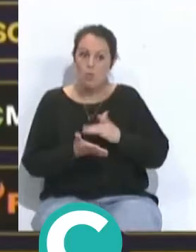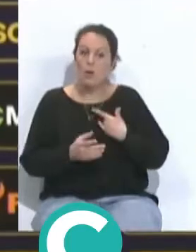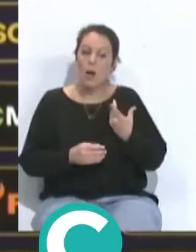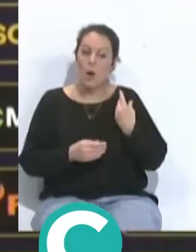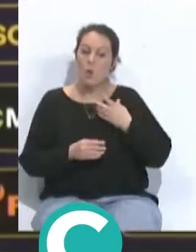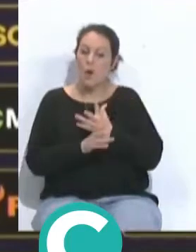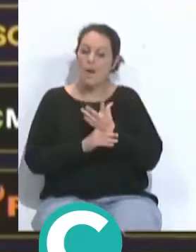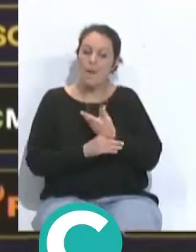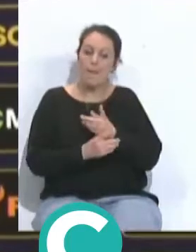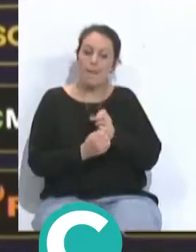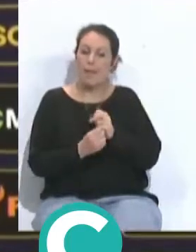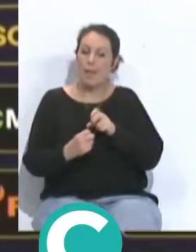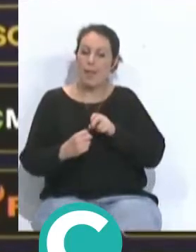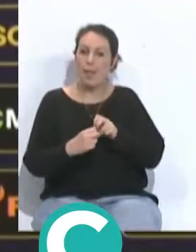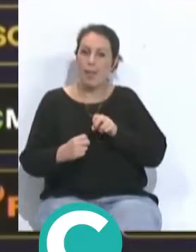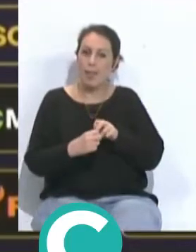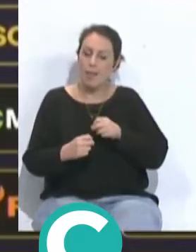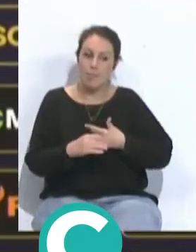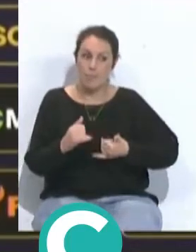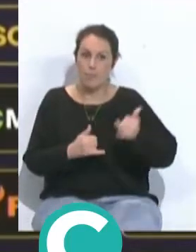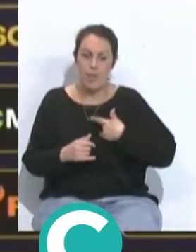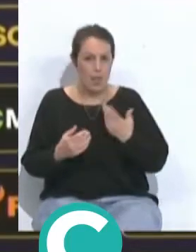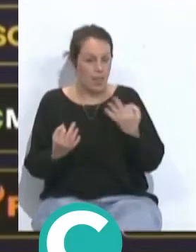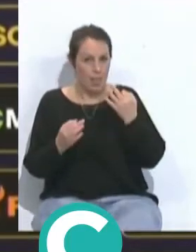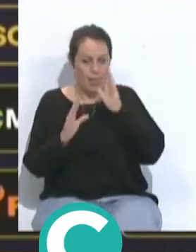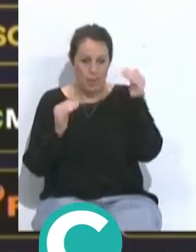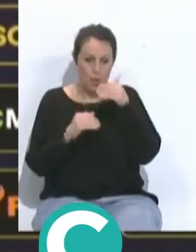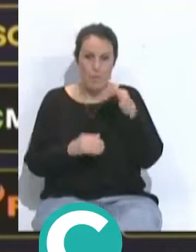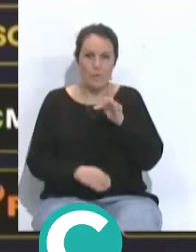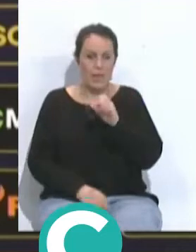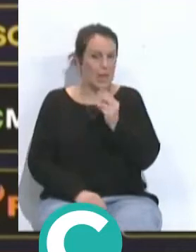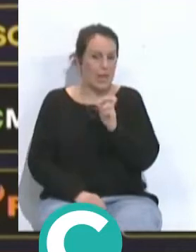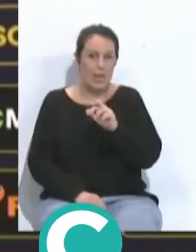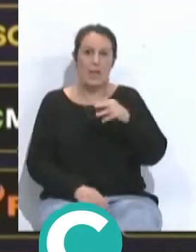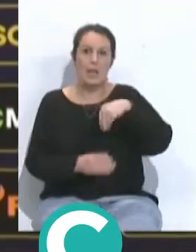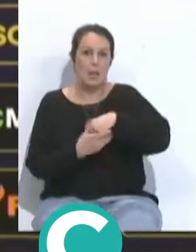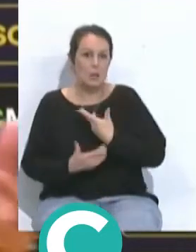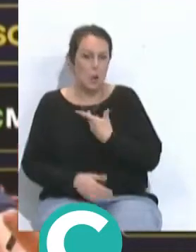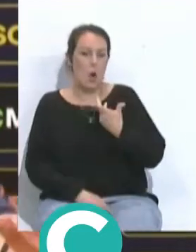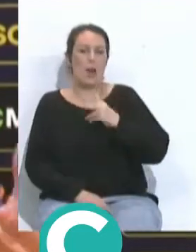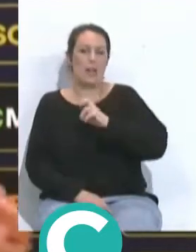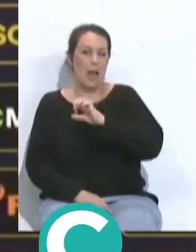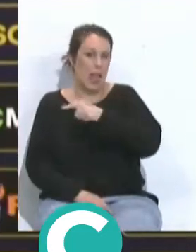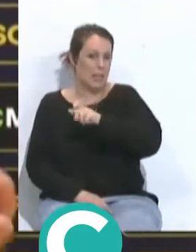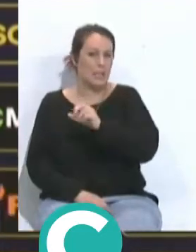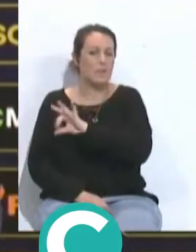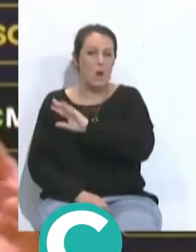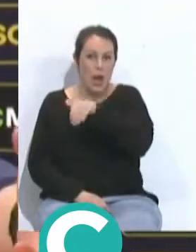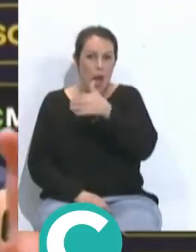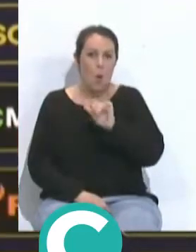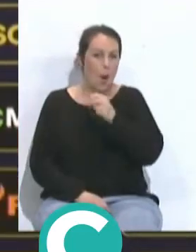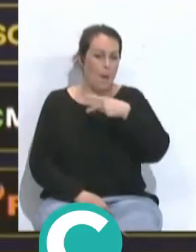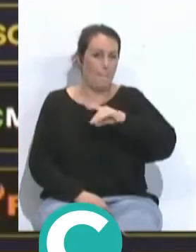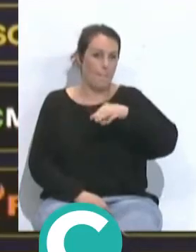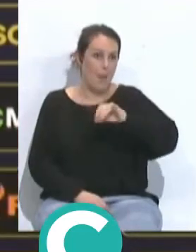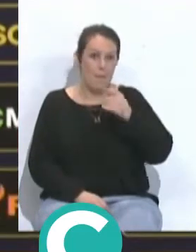con él y él desplaza muy bien de golpeo en peines frontales, que tiene que estar atento a ello, Fekir por dentro, canales de fuera hacia adentro, Juan Mides de fuera que parece que está ahí, pero es